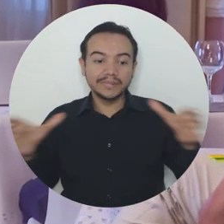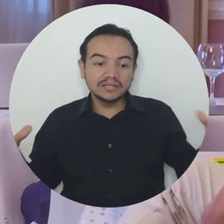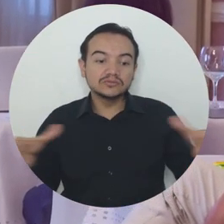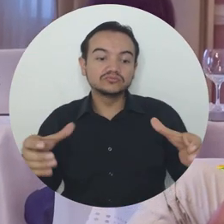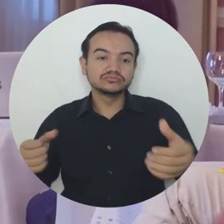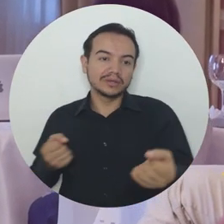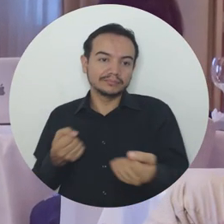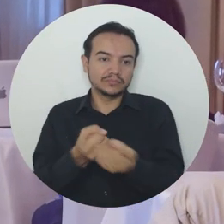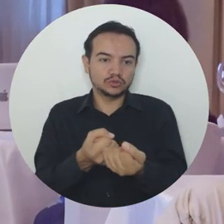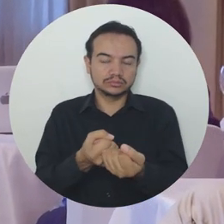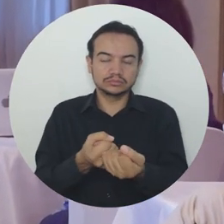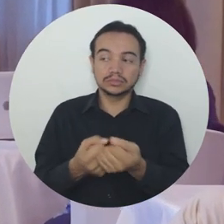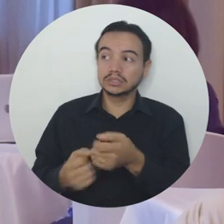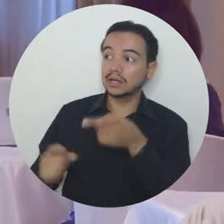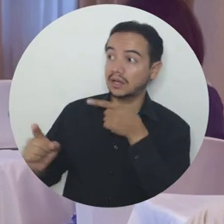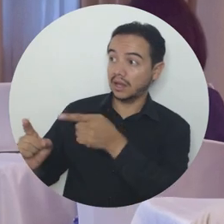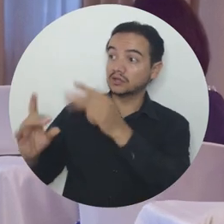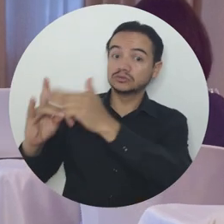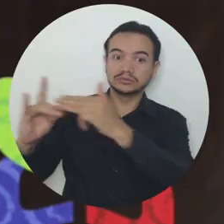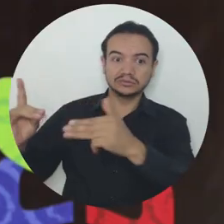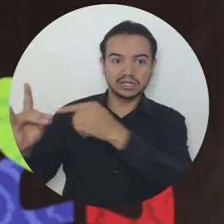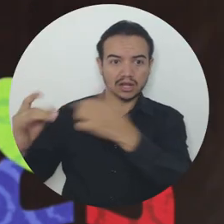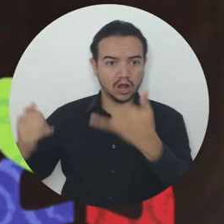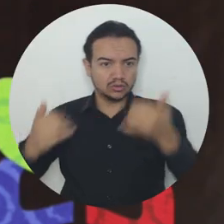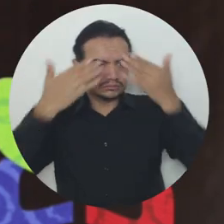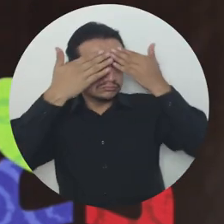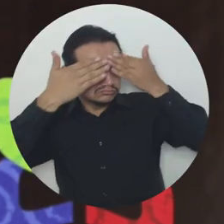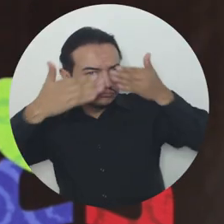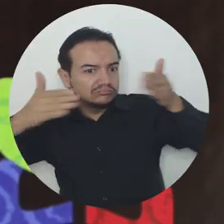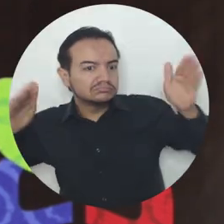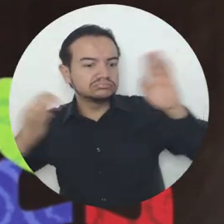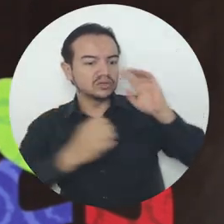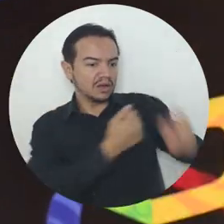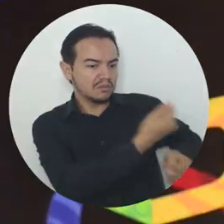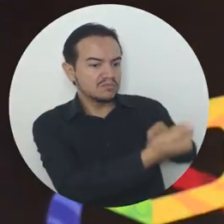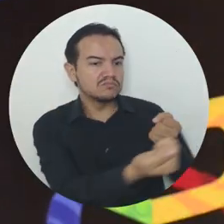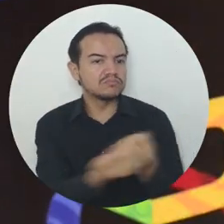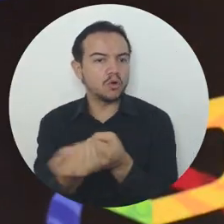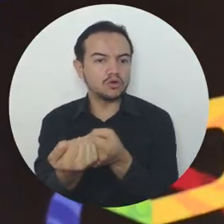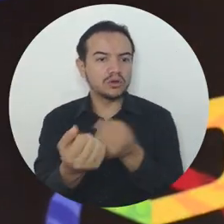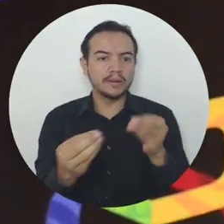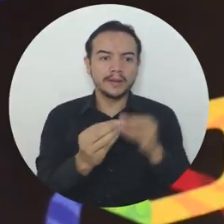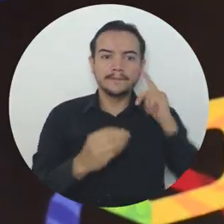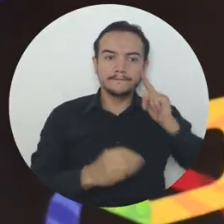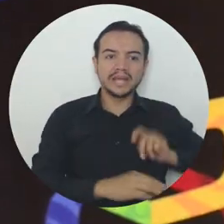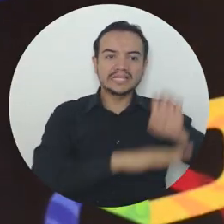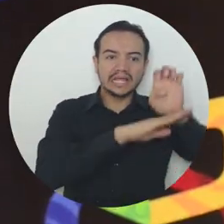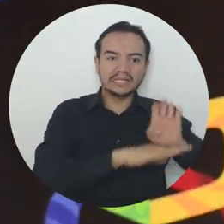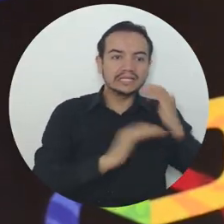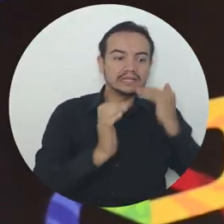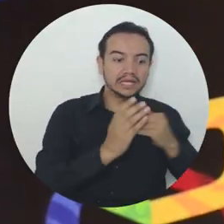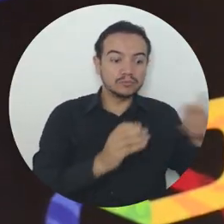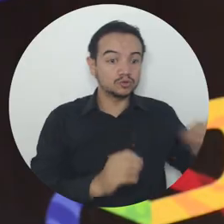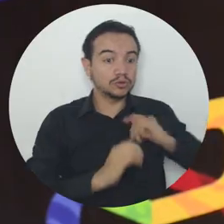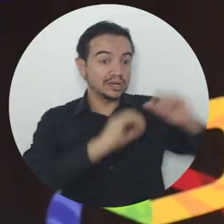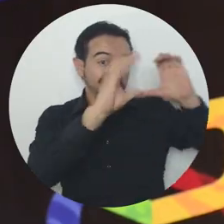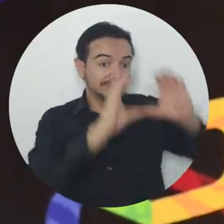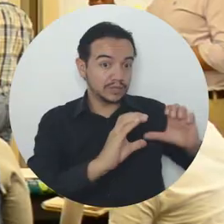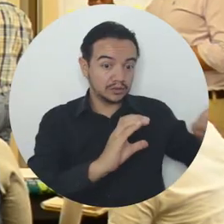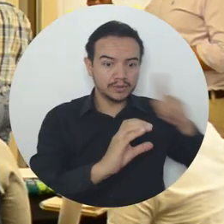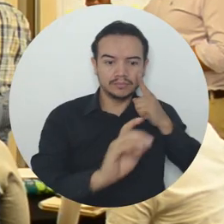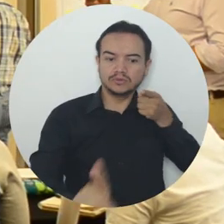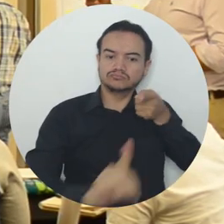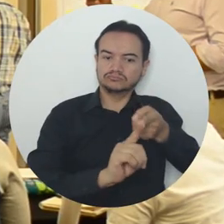Felicito a la Universidad del Magdalena porque se ha abierto en diferentes temáticas en la ciudad con apoyo de diferentes entidades como la Cámara de